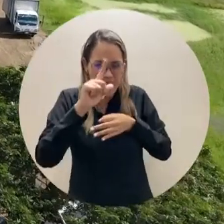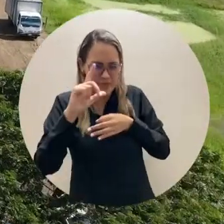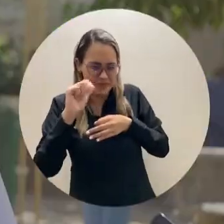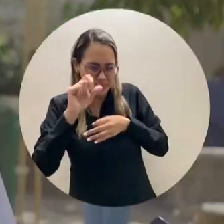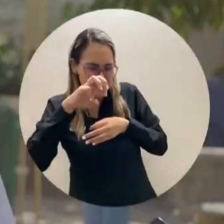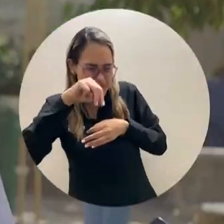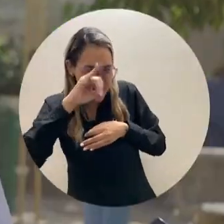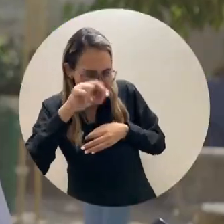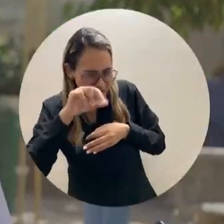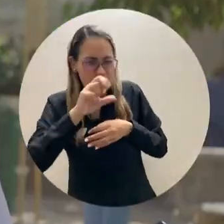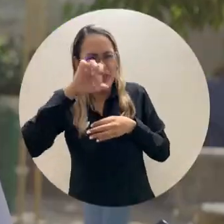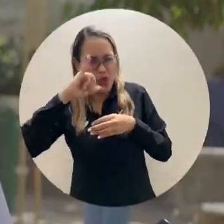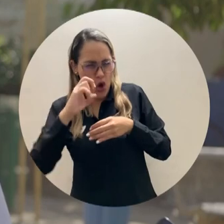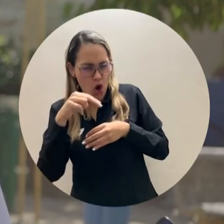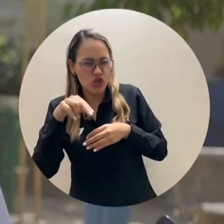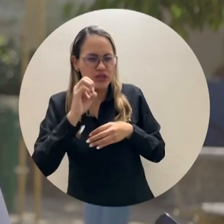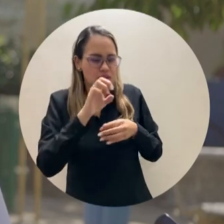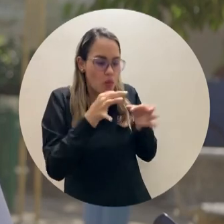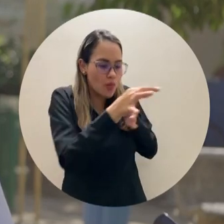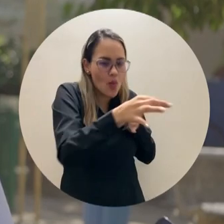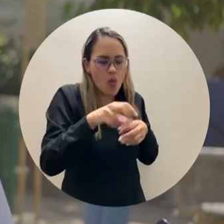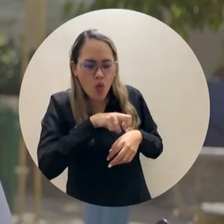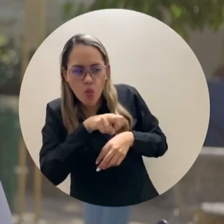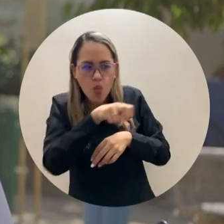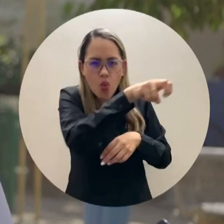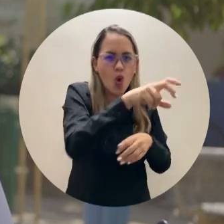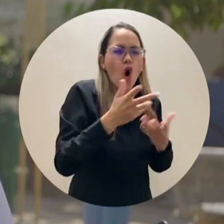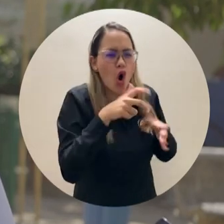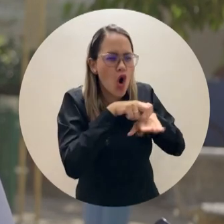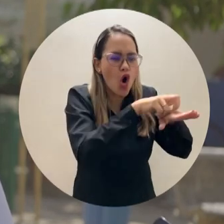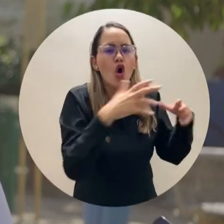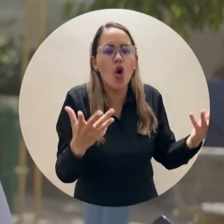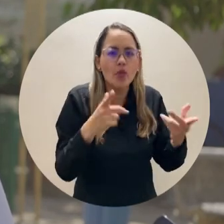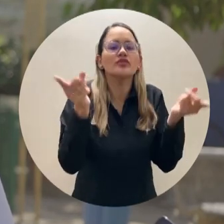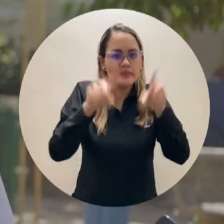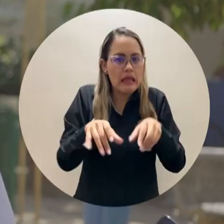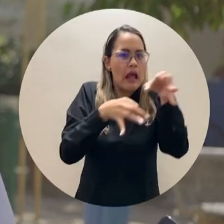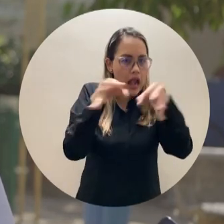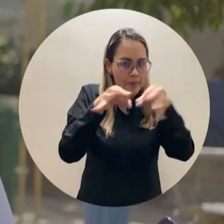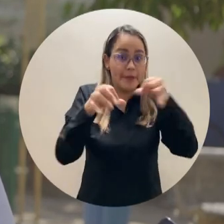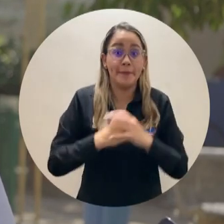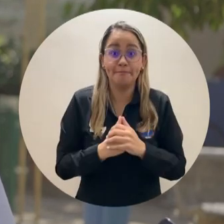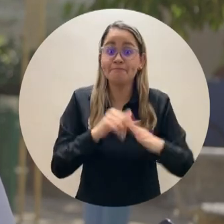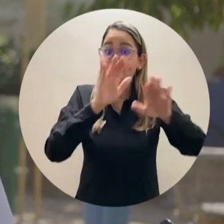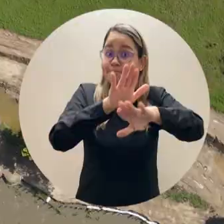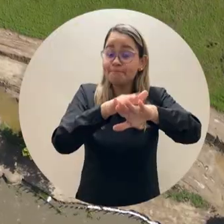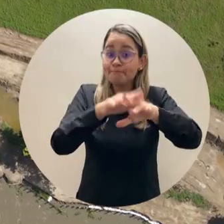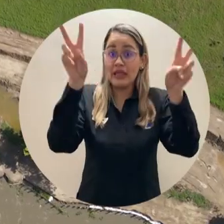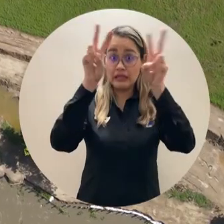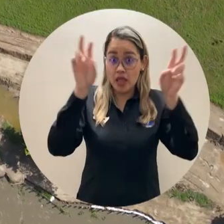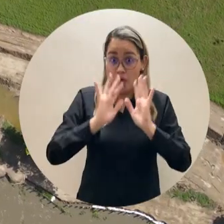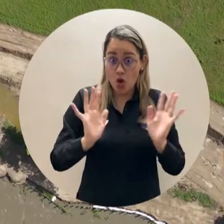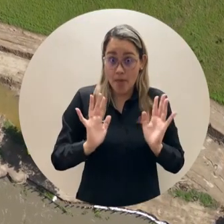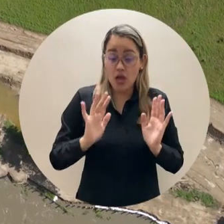soluciones son o han sido detalladas desde el punto de vista técnico, ambiental, legal, predial, socio